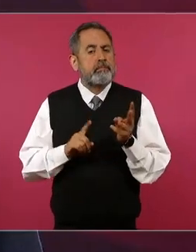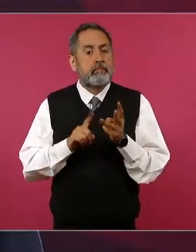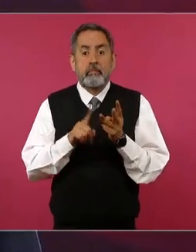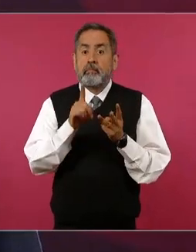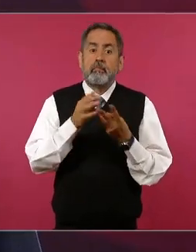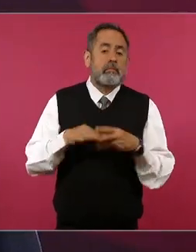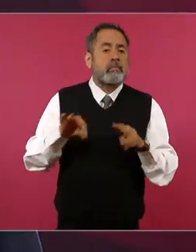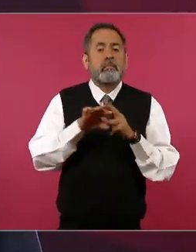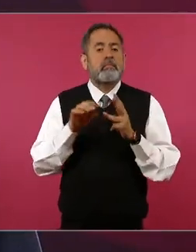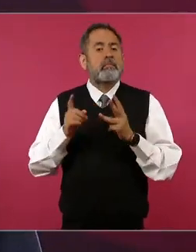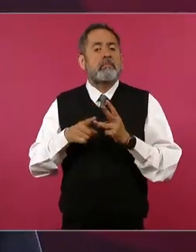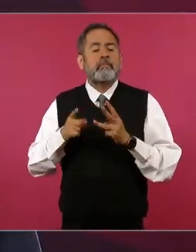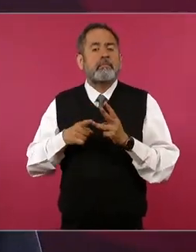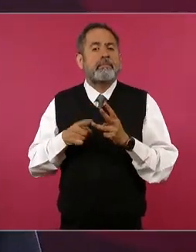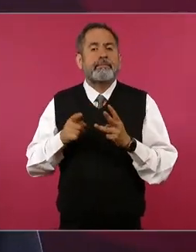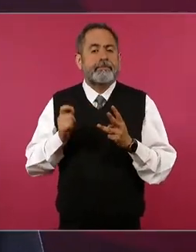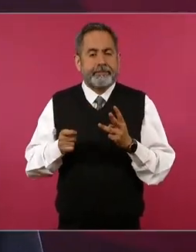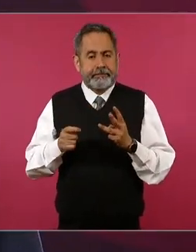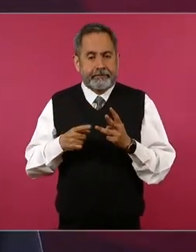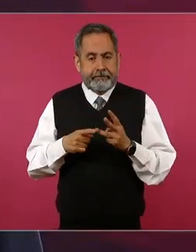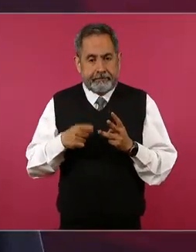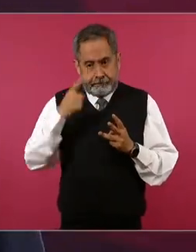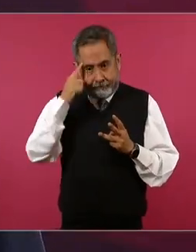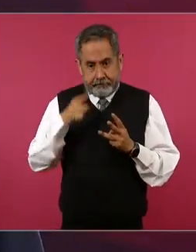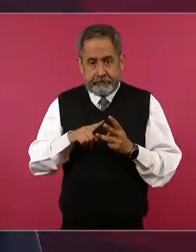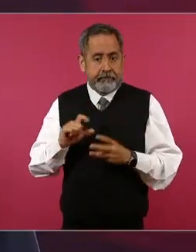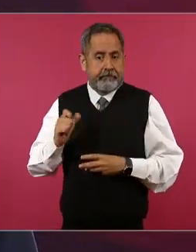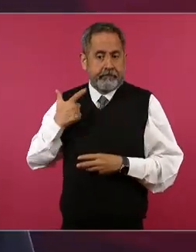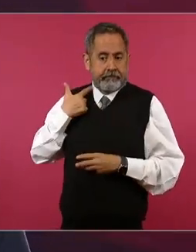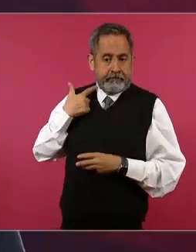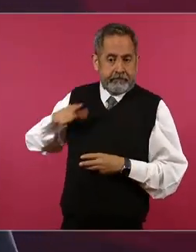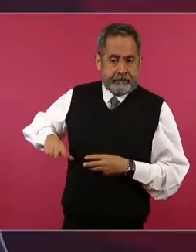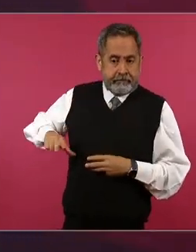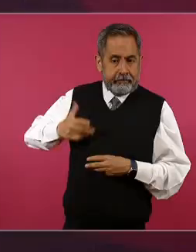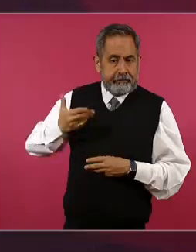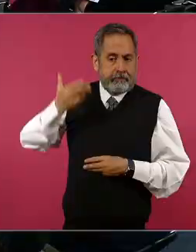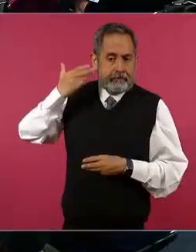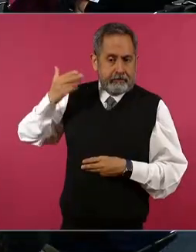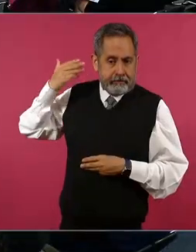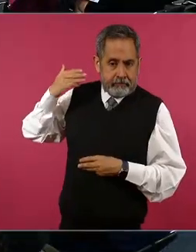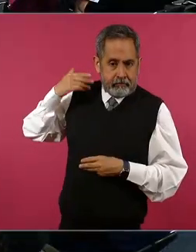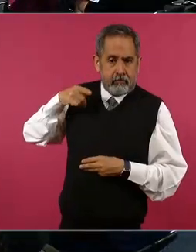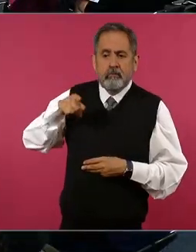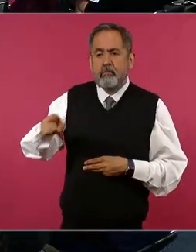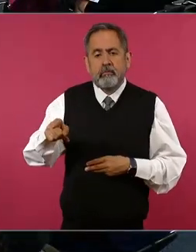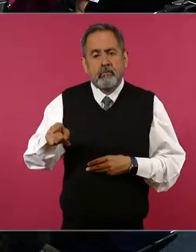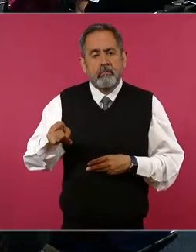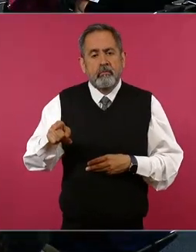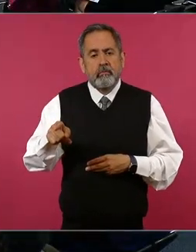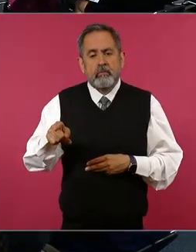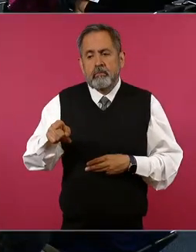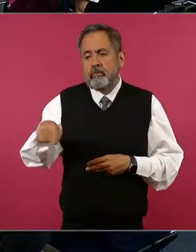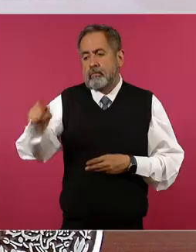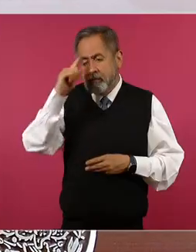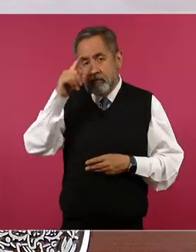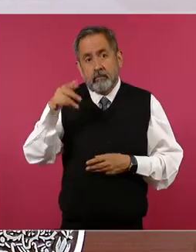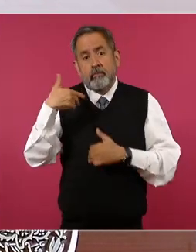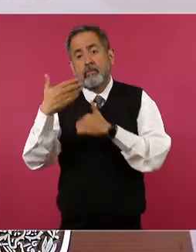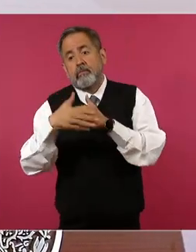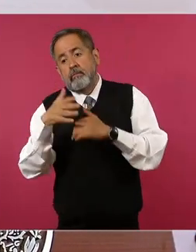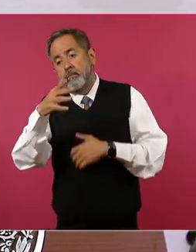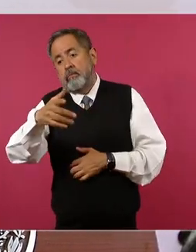lo más importante es que en el gobierno anterior les habían aumentado la edad de jubilación